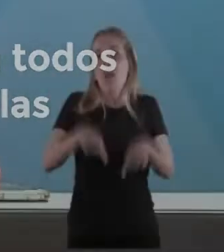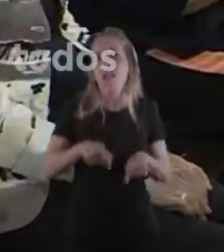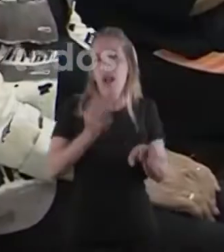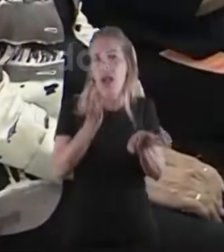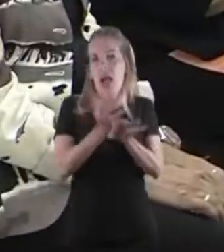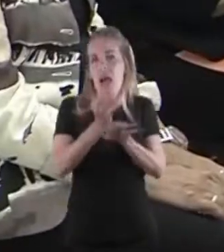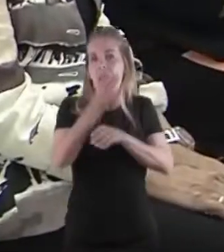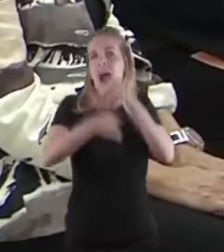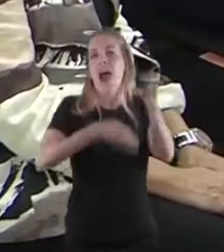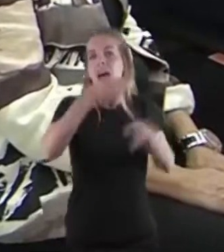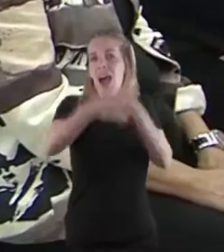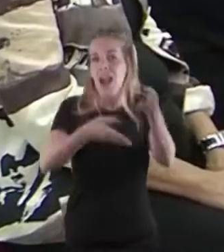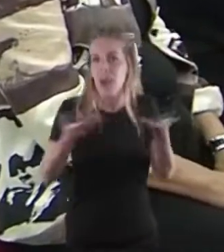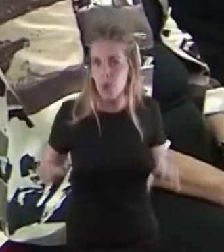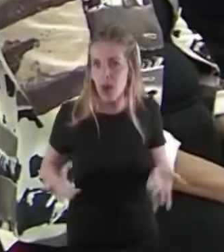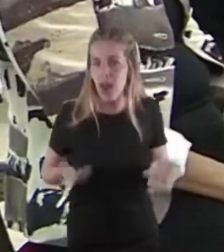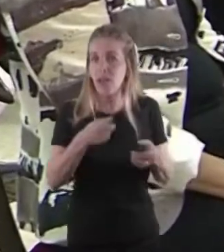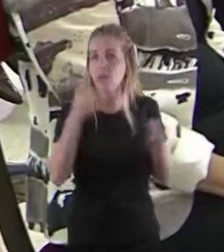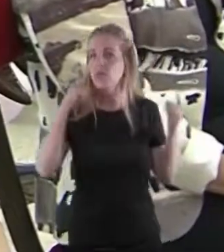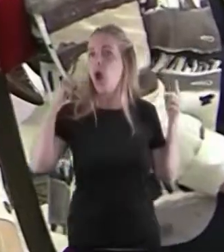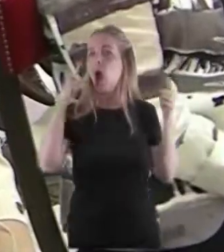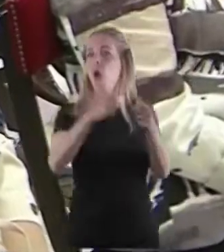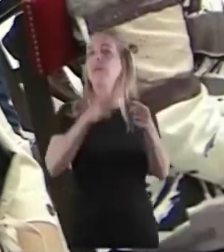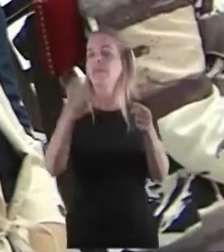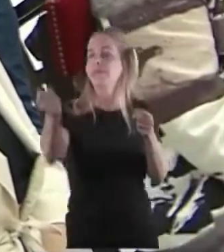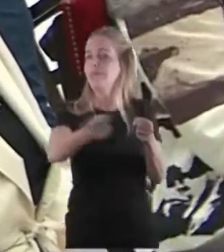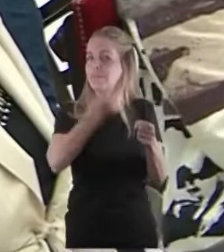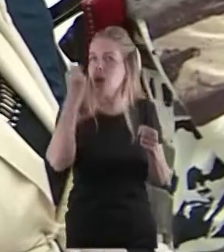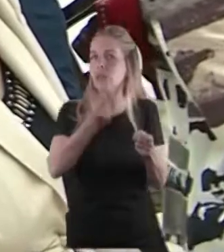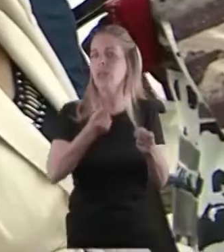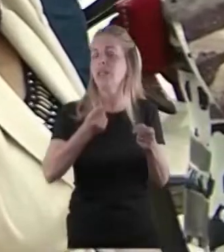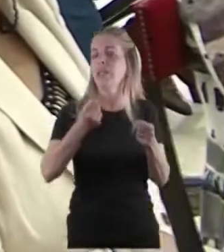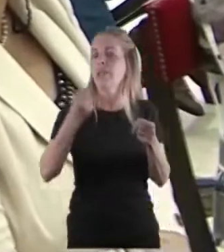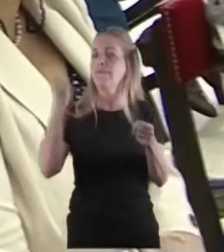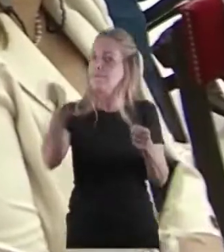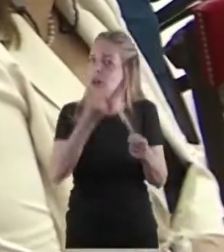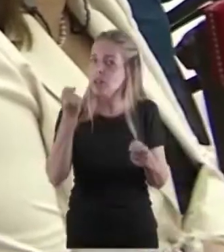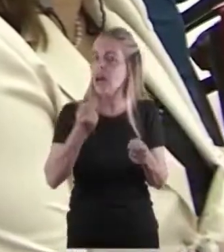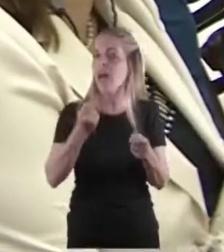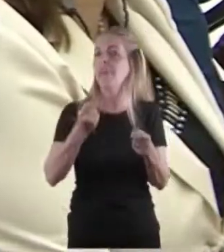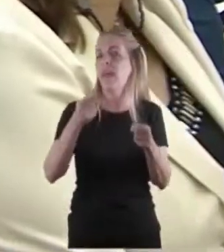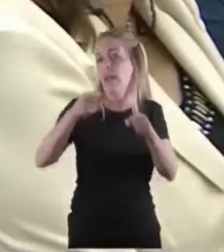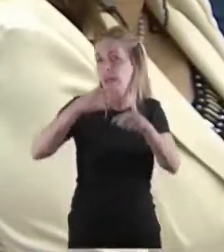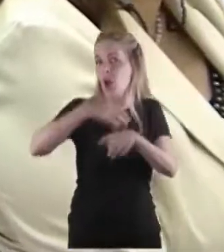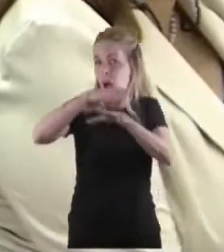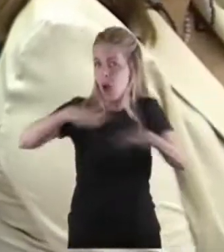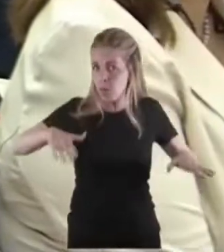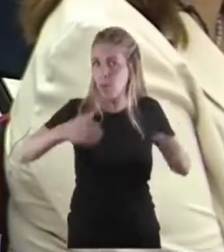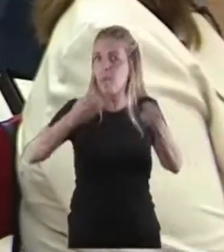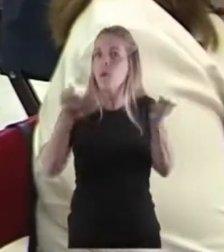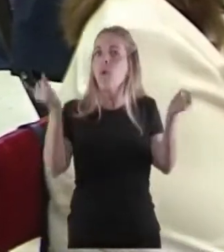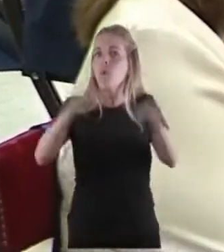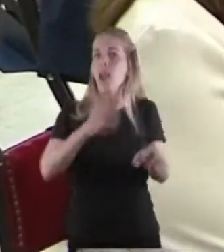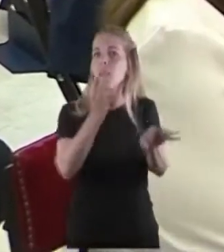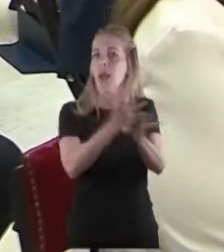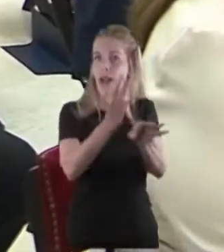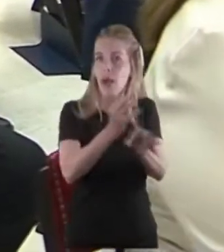Reiteramos una iniciativa muy importante que es la búsqueda de todos los chicos, las becas Progresar, que la semana que viene